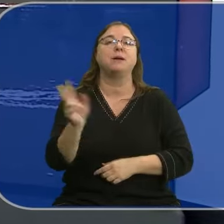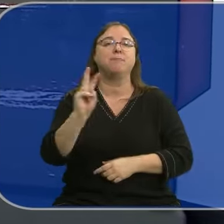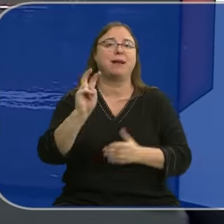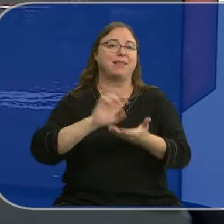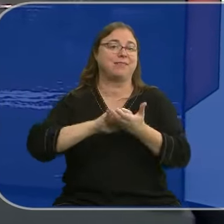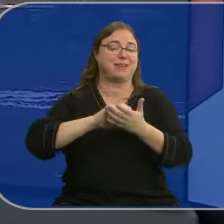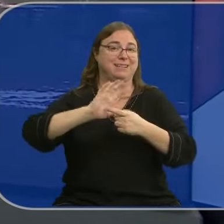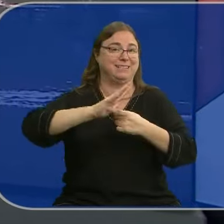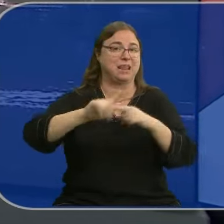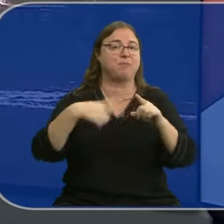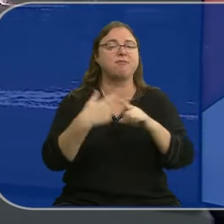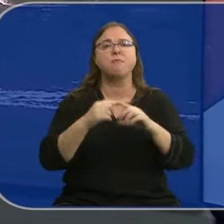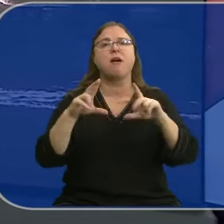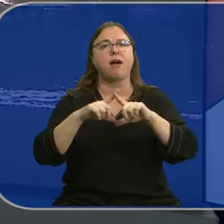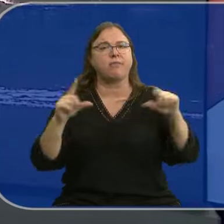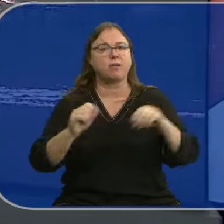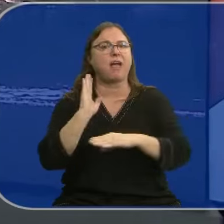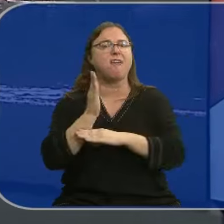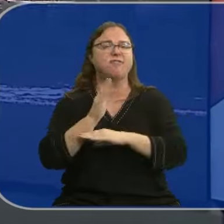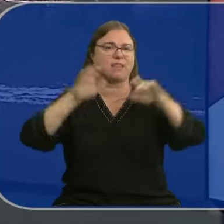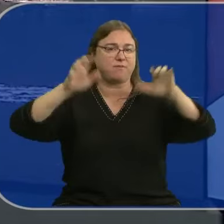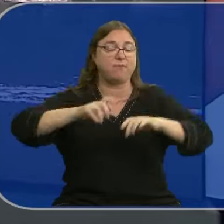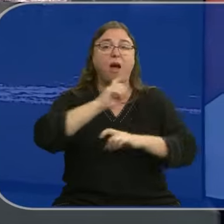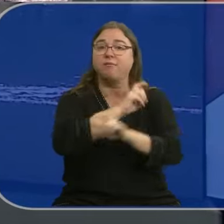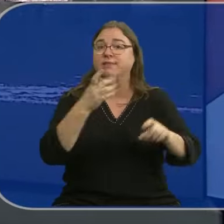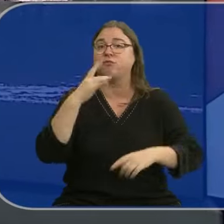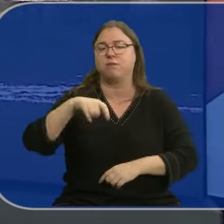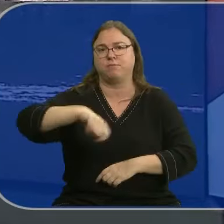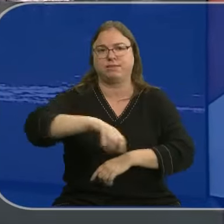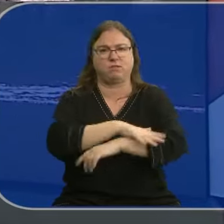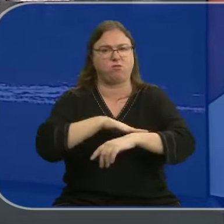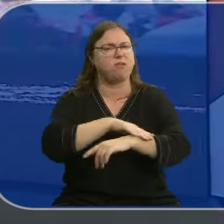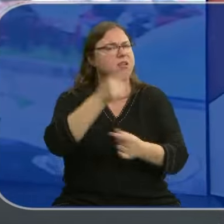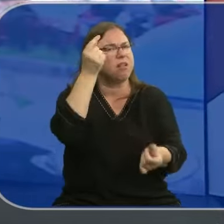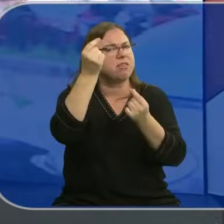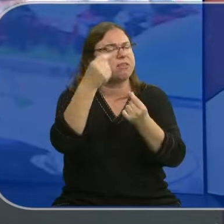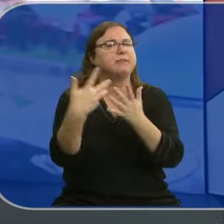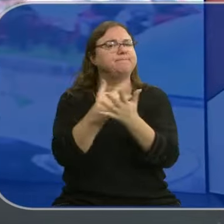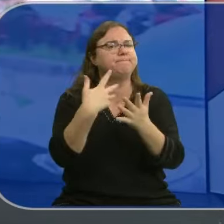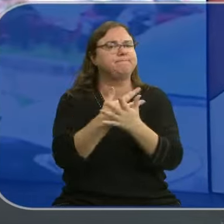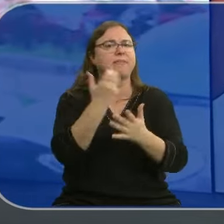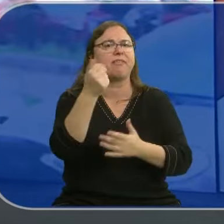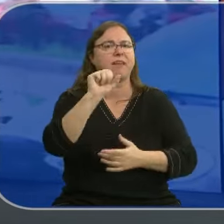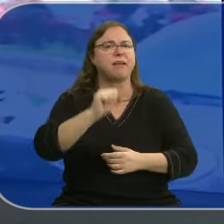Andalucía afectadas por la DANA. Las ha anunciado el presidente del gobierno. ¿Cuáles son los detalles de esas cifras, Andrea?